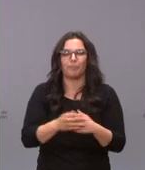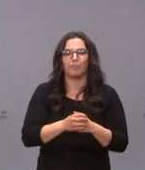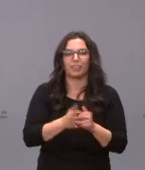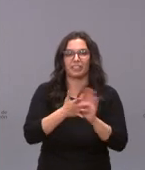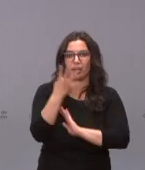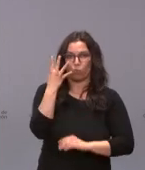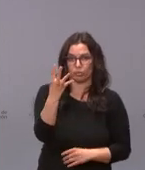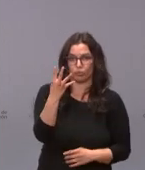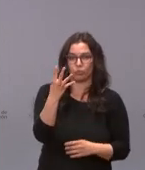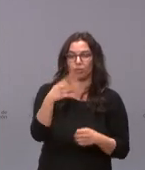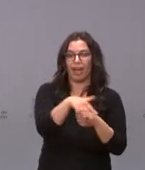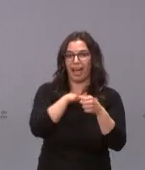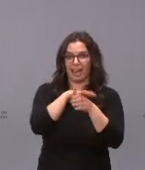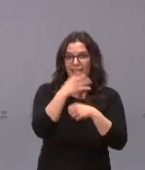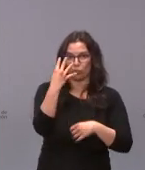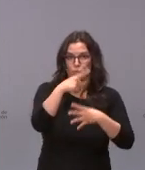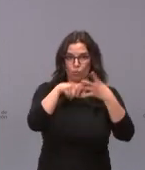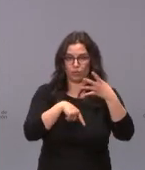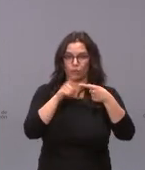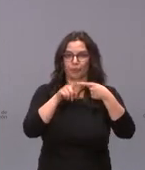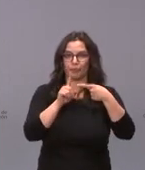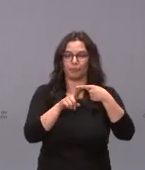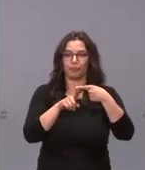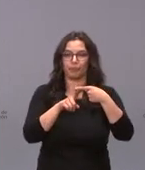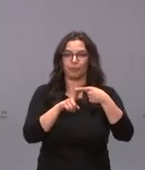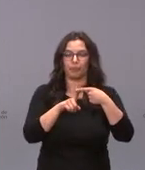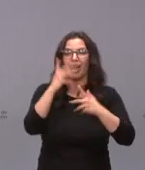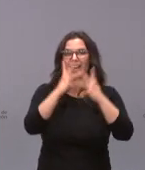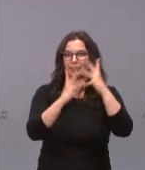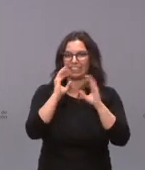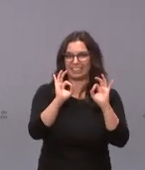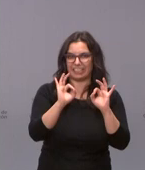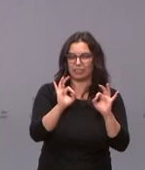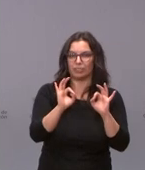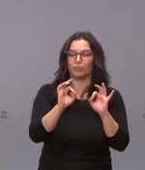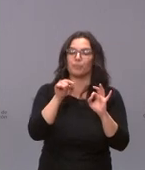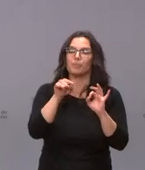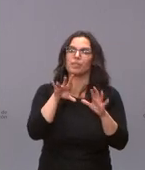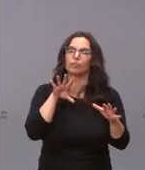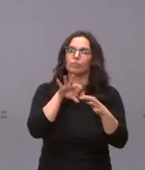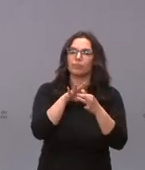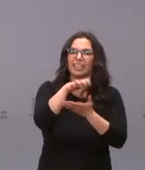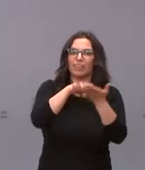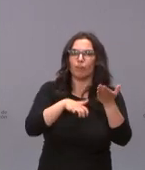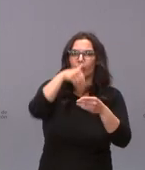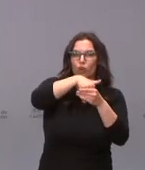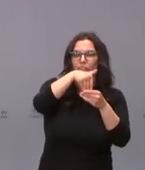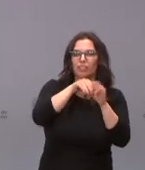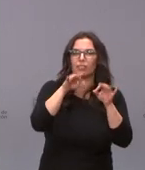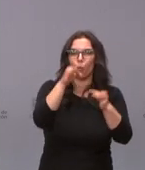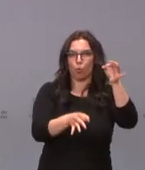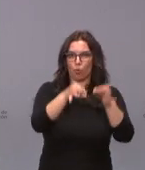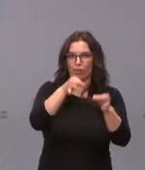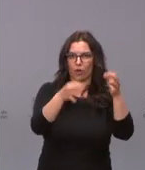cuatro las áreas fundamentales de desarrollo. La primera, el compliance administrativo. Este va a comprender informes de contenido jurídico